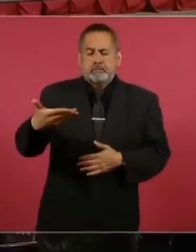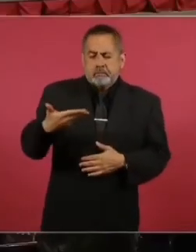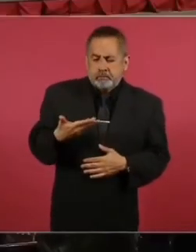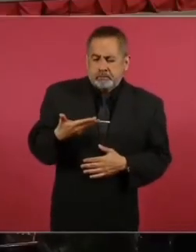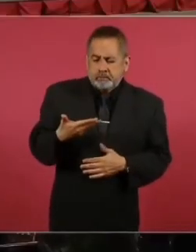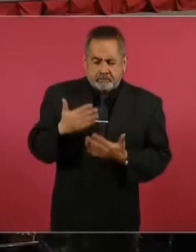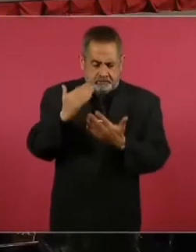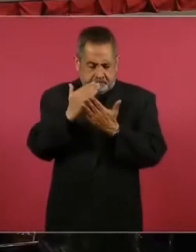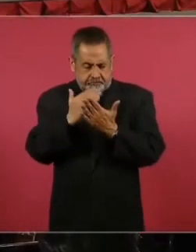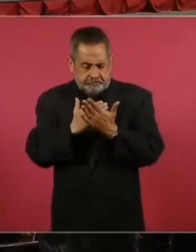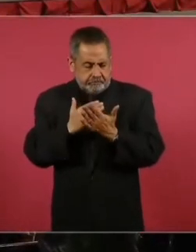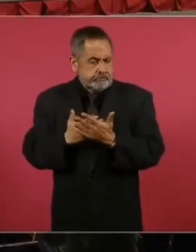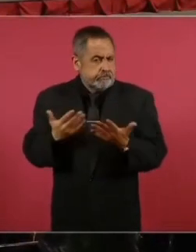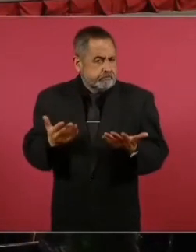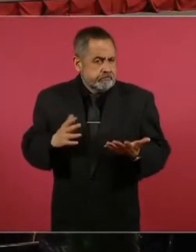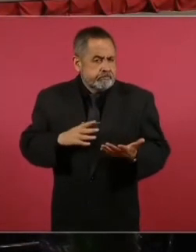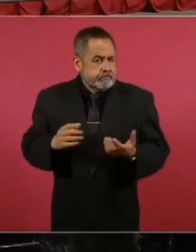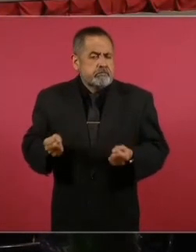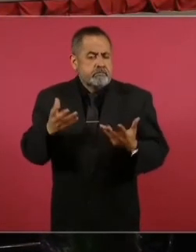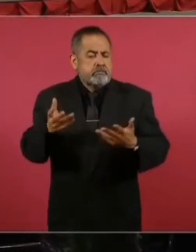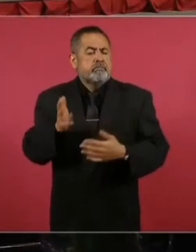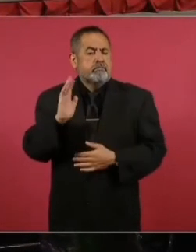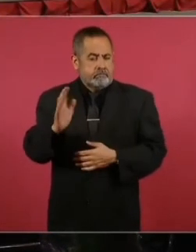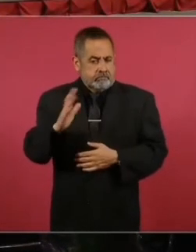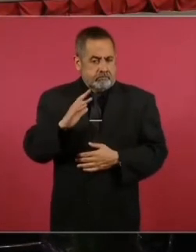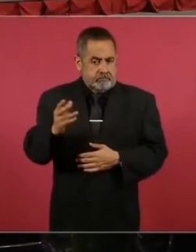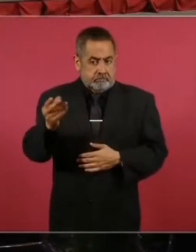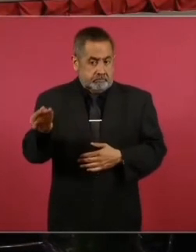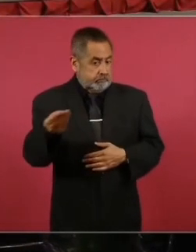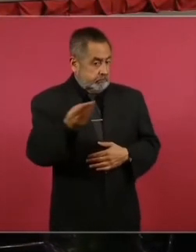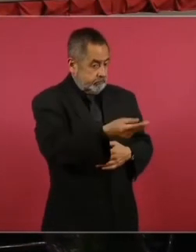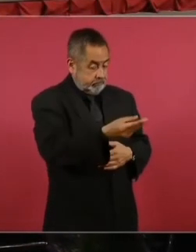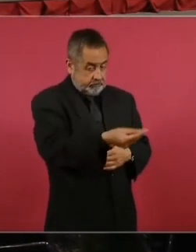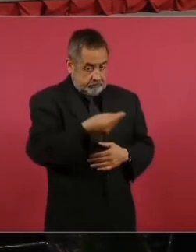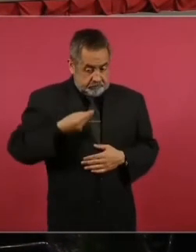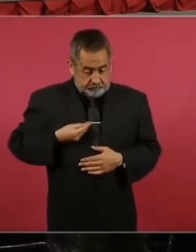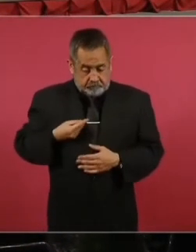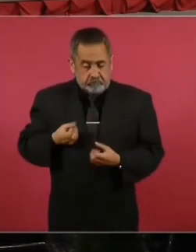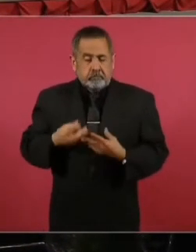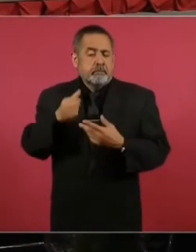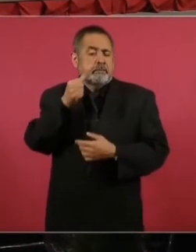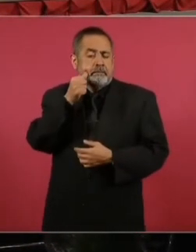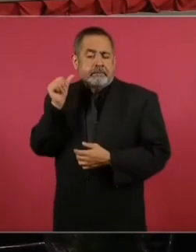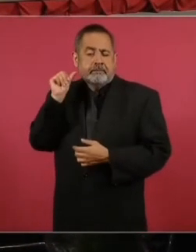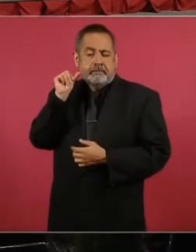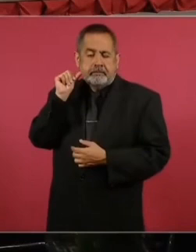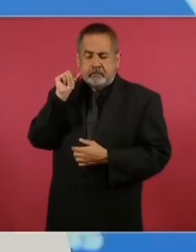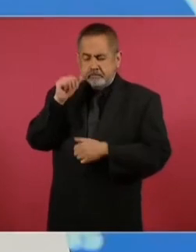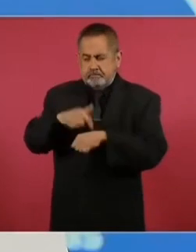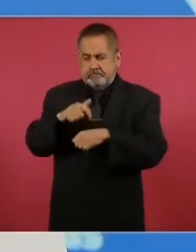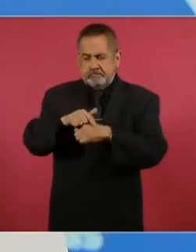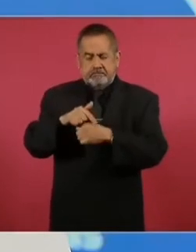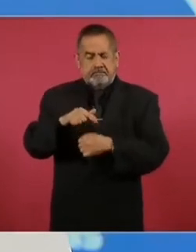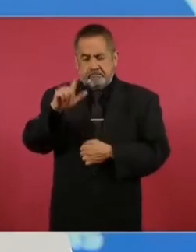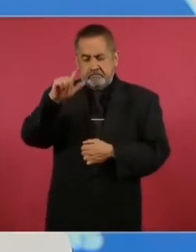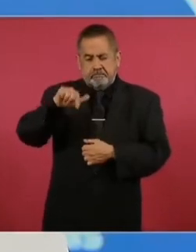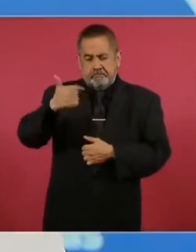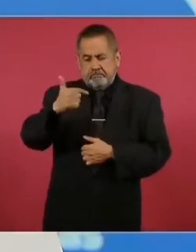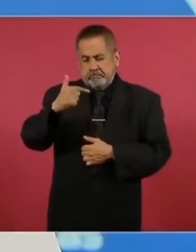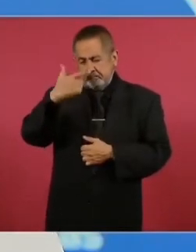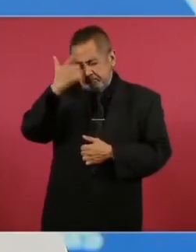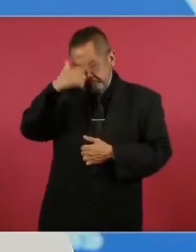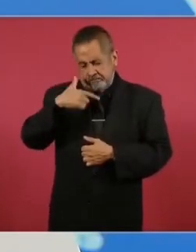la que sigue, se han recibido hasta el día de ayer a las doce de la noche,